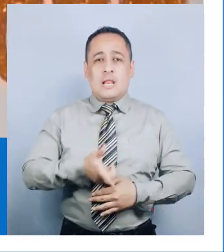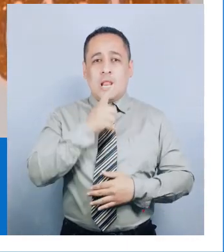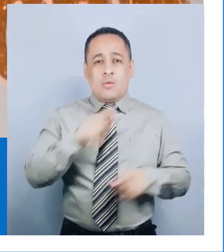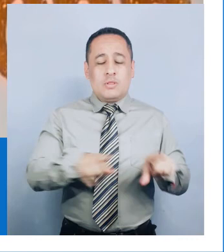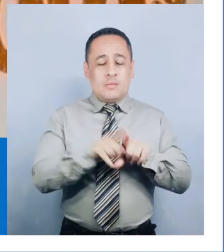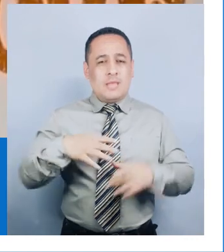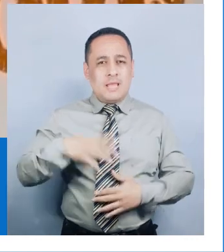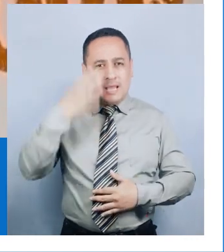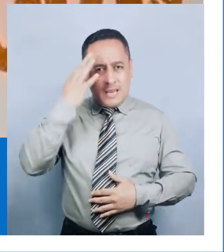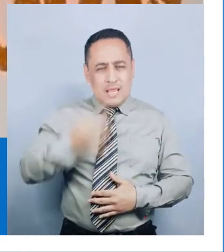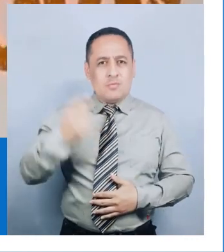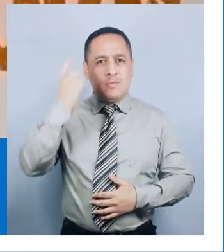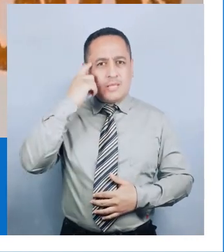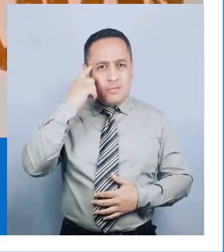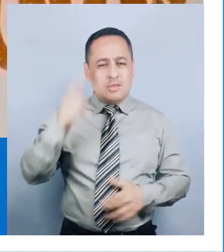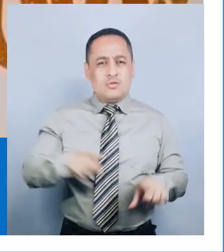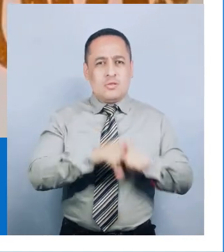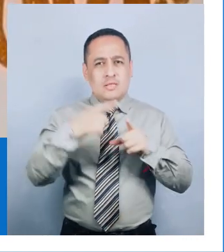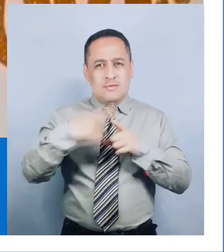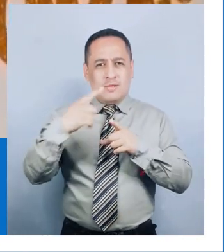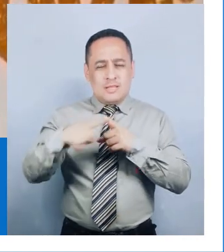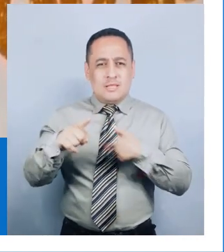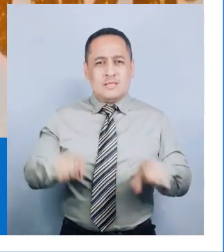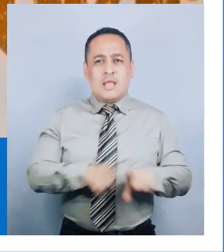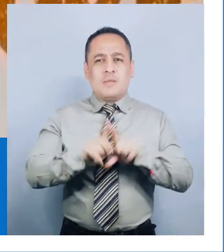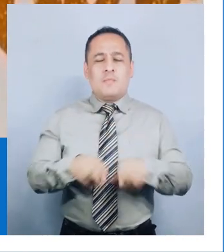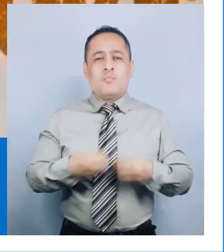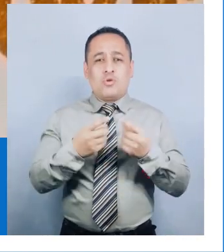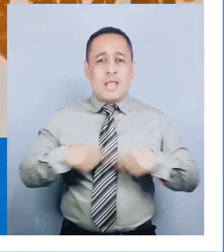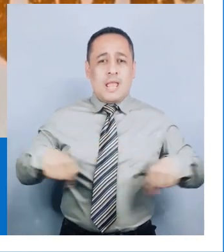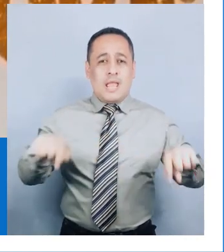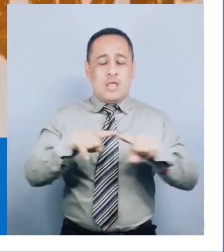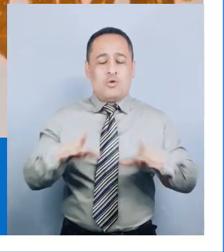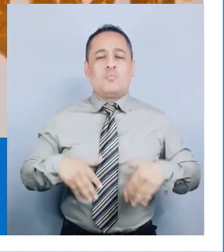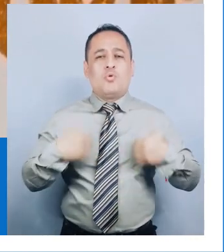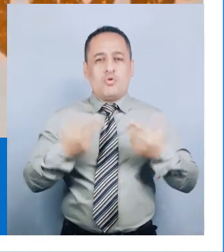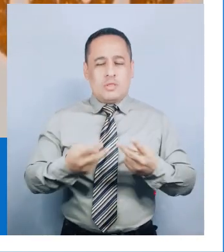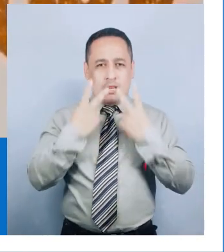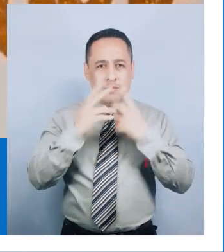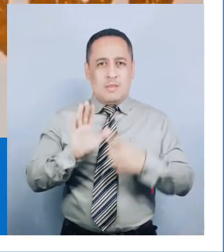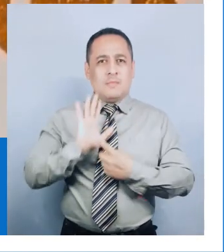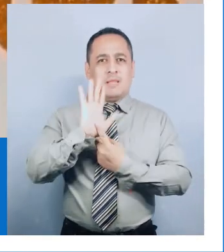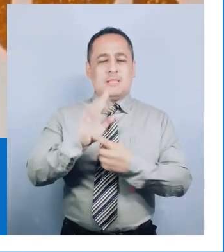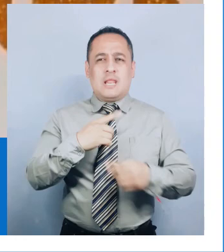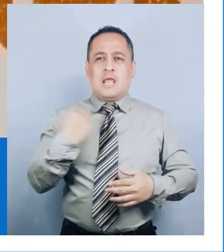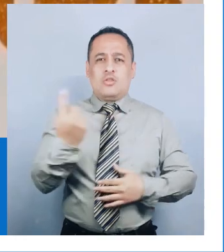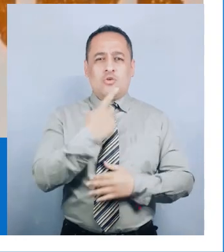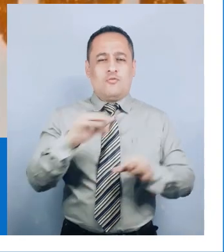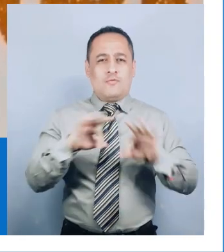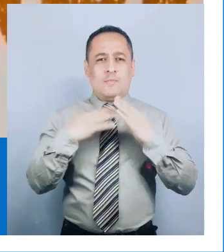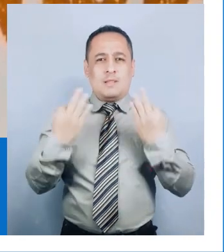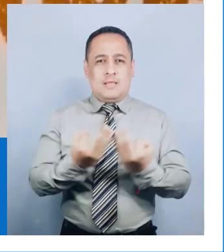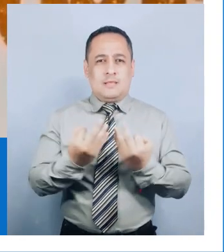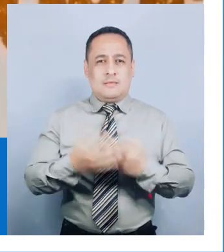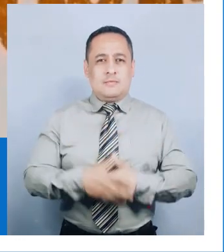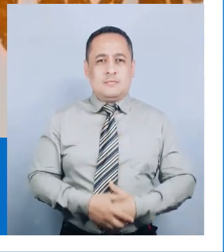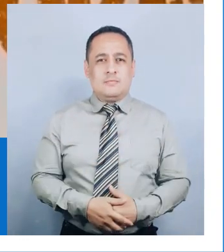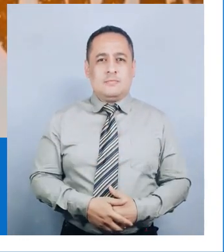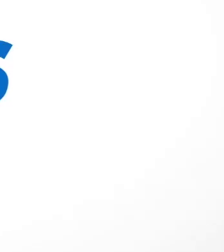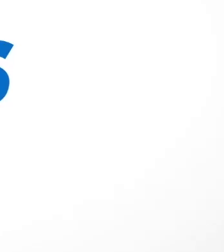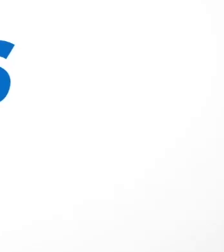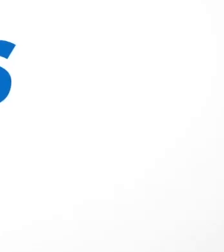cuidar el agua. Creemos esta conciencia en nuestros estudiantes, porque ellos también van a poderlo transmitir a sus